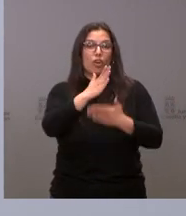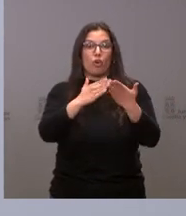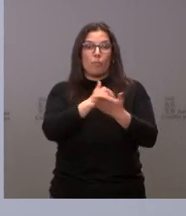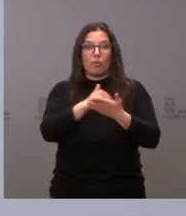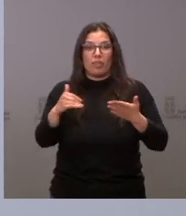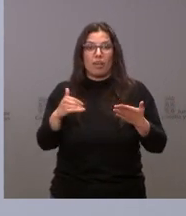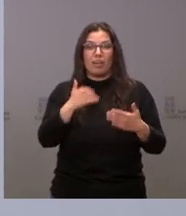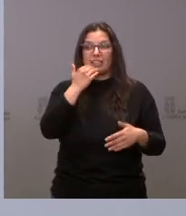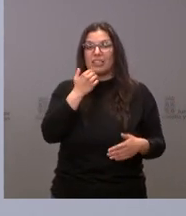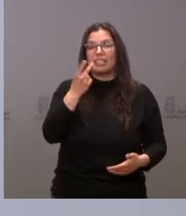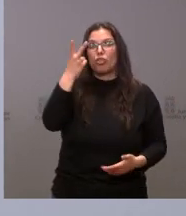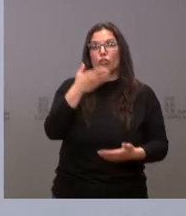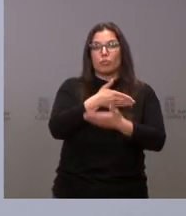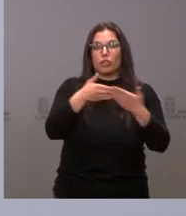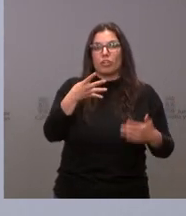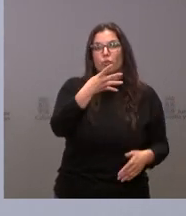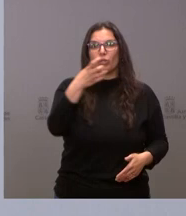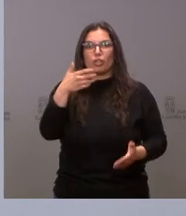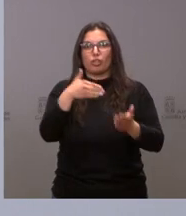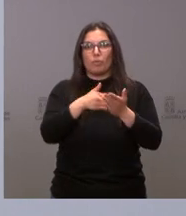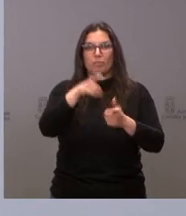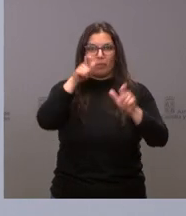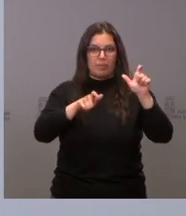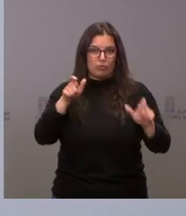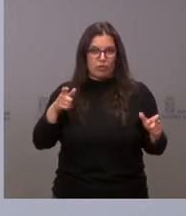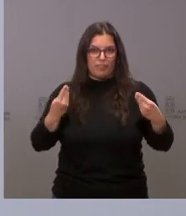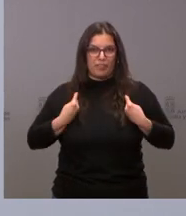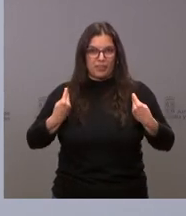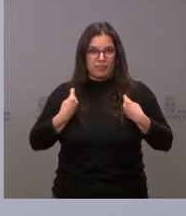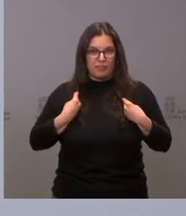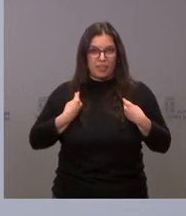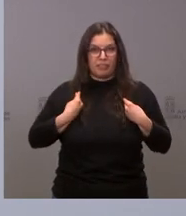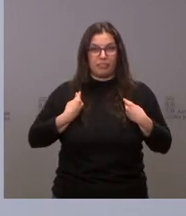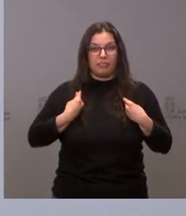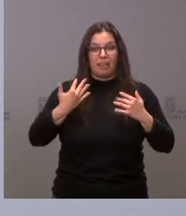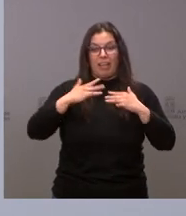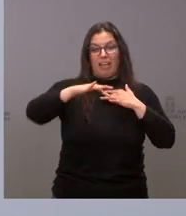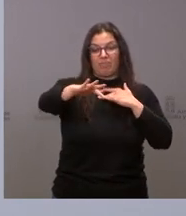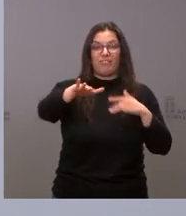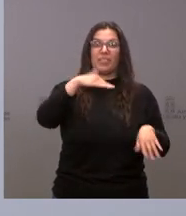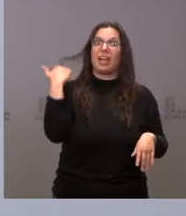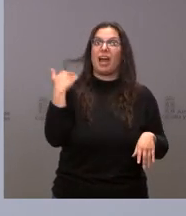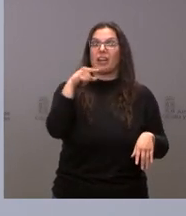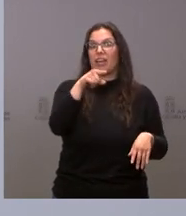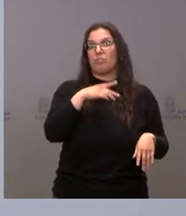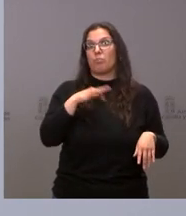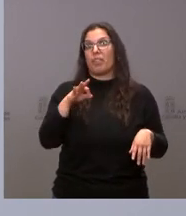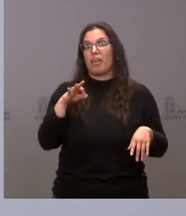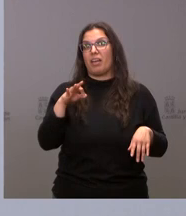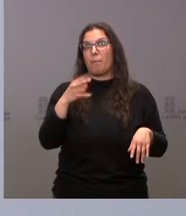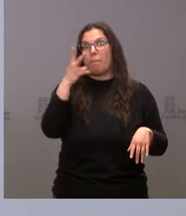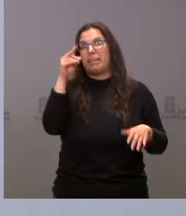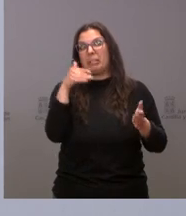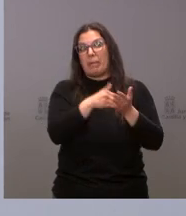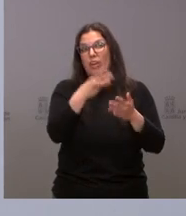cerca de dos millones cuatrocientos mil habitantes en la campa de Villalar en el mejor de los casos pueden ir veinte